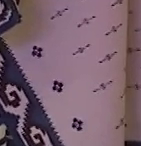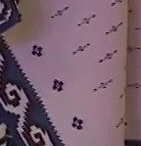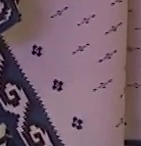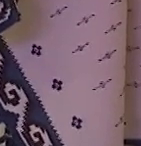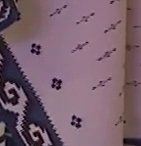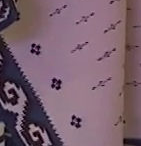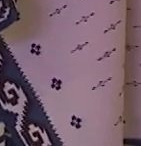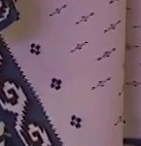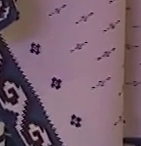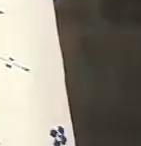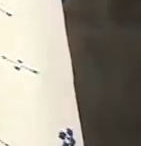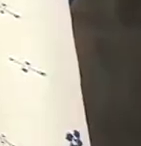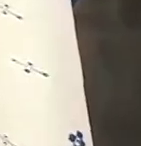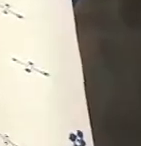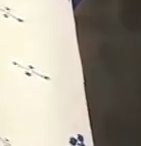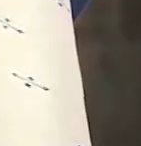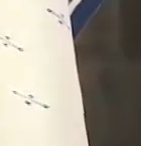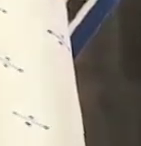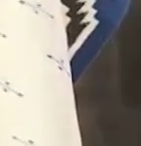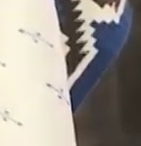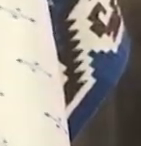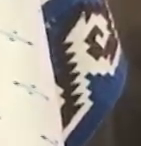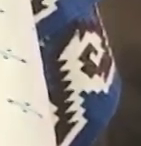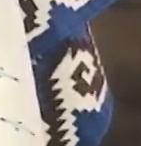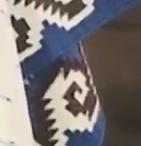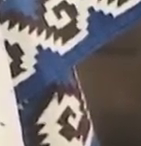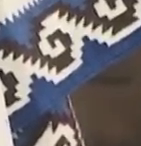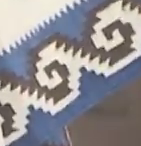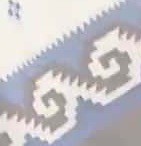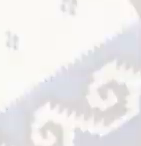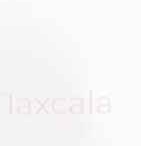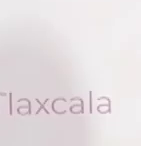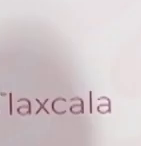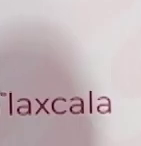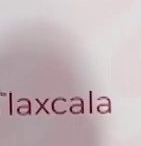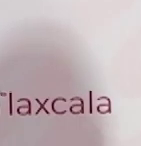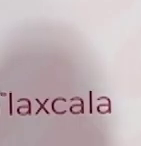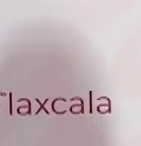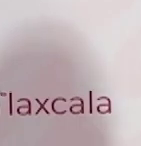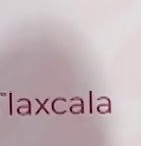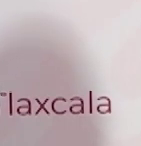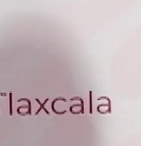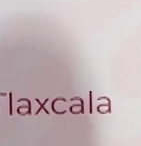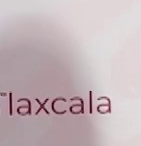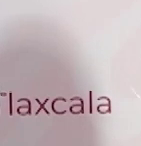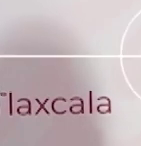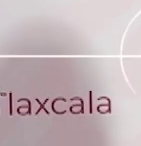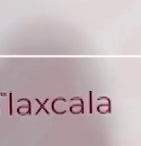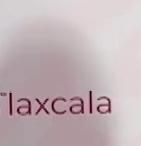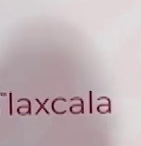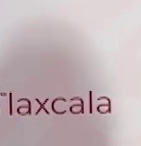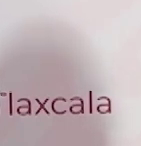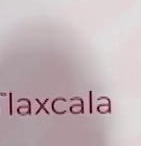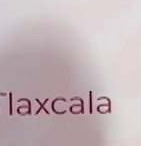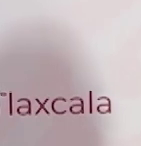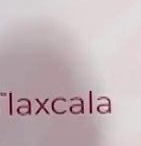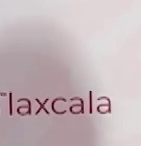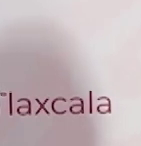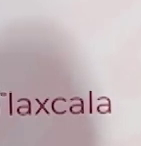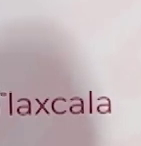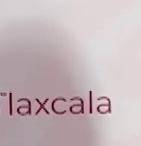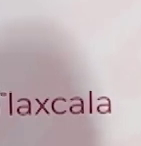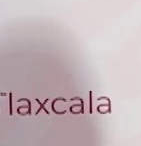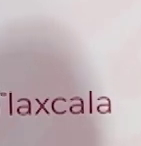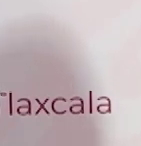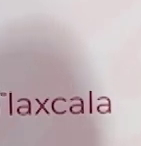que en el concurso participaron 60 piezas provenientes de 11 estados del país. En esta ocasión, son 15 los artesanos que